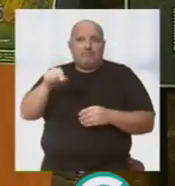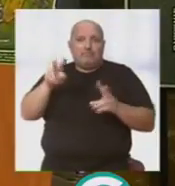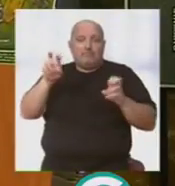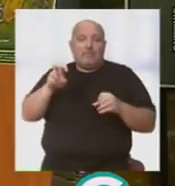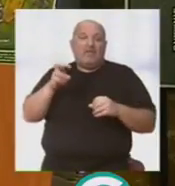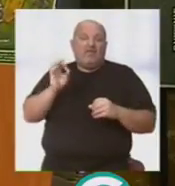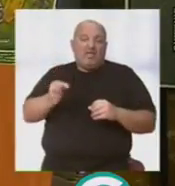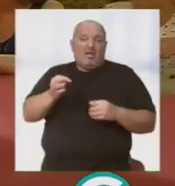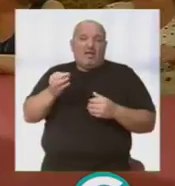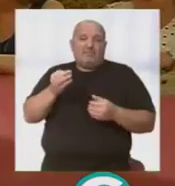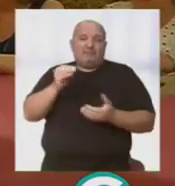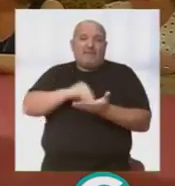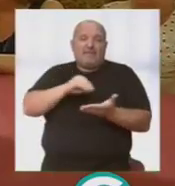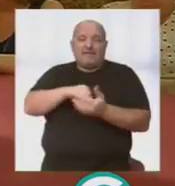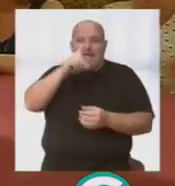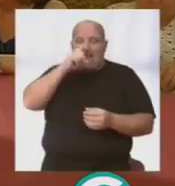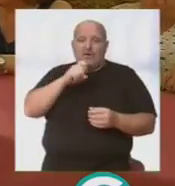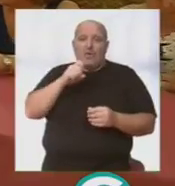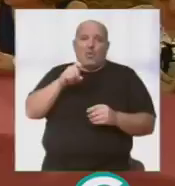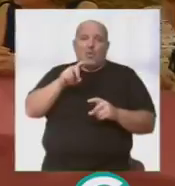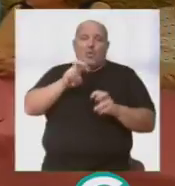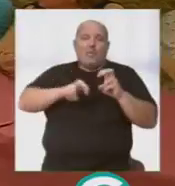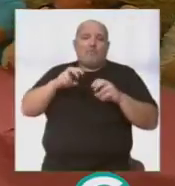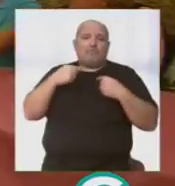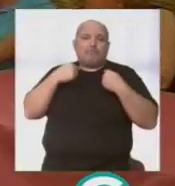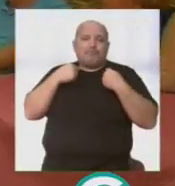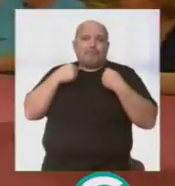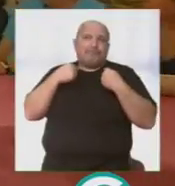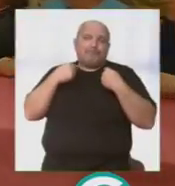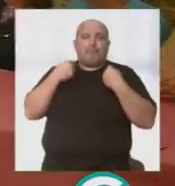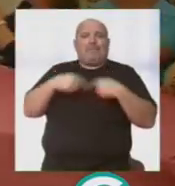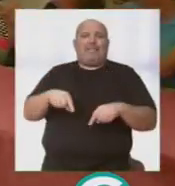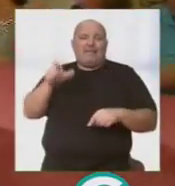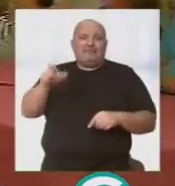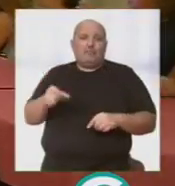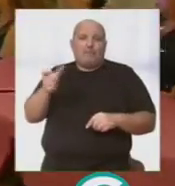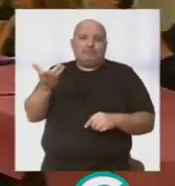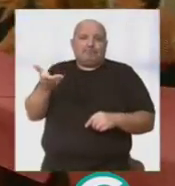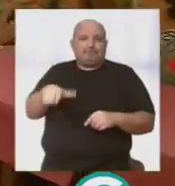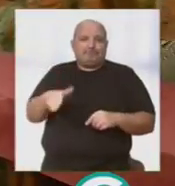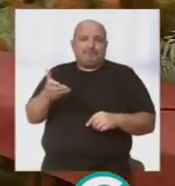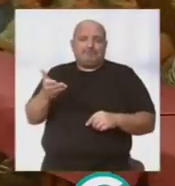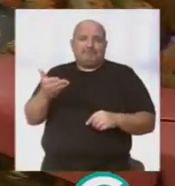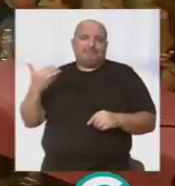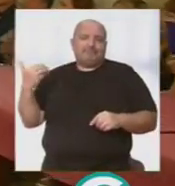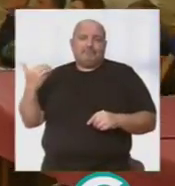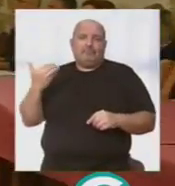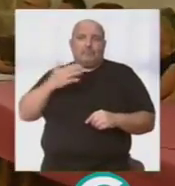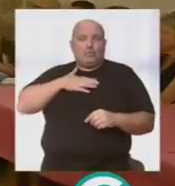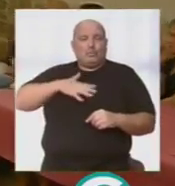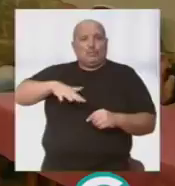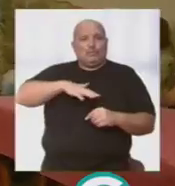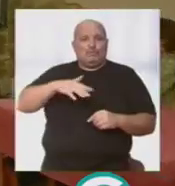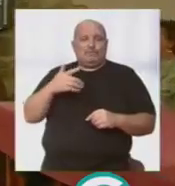desgraciadamente en este año hemos tenido la pérdida tan importante de una persona tan nuestra,